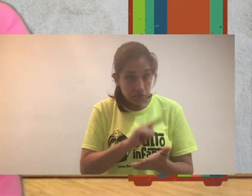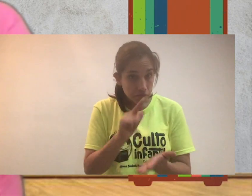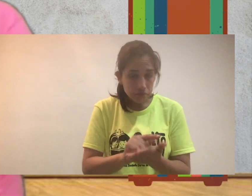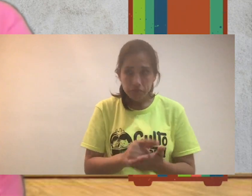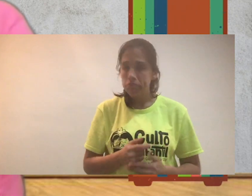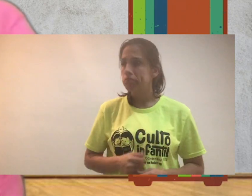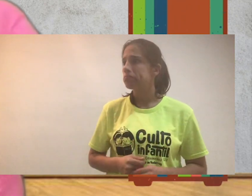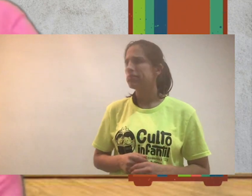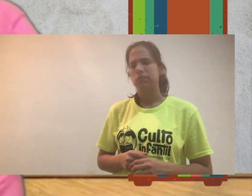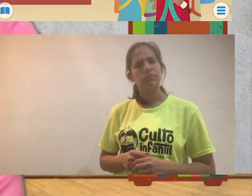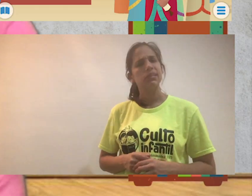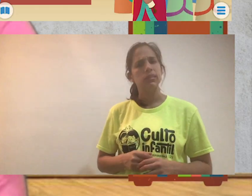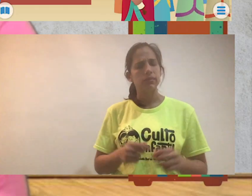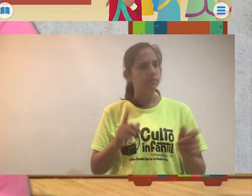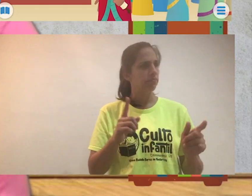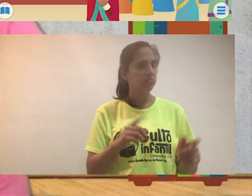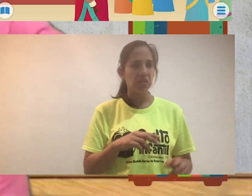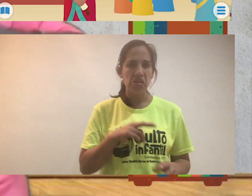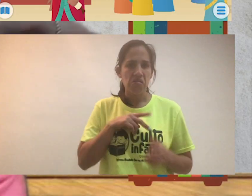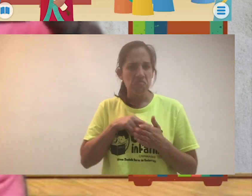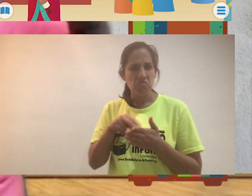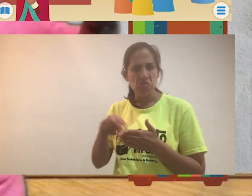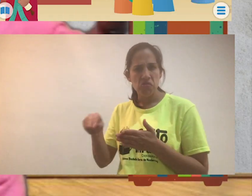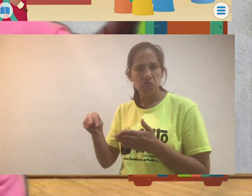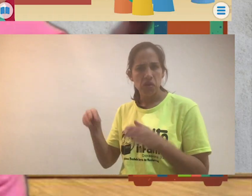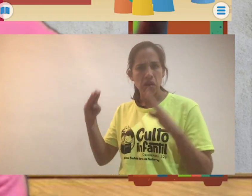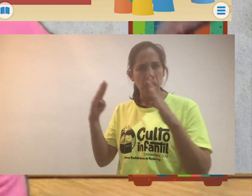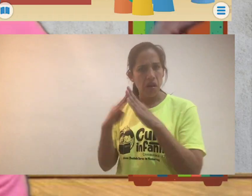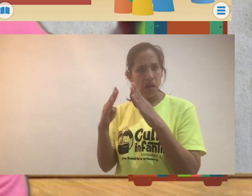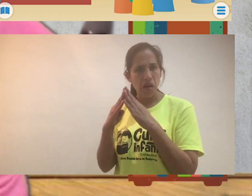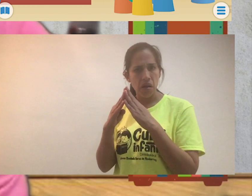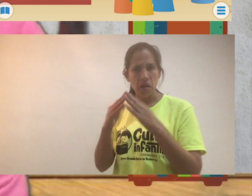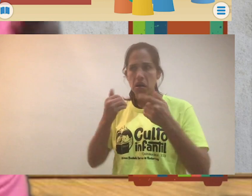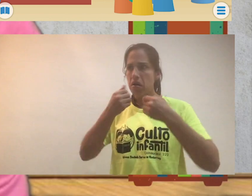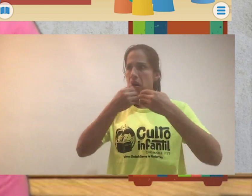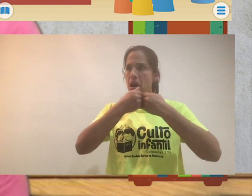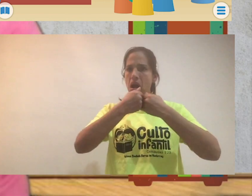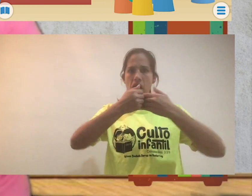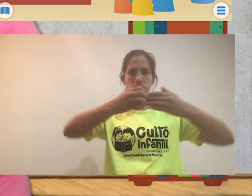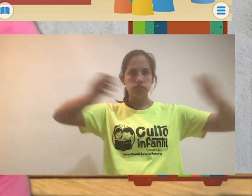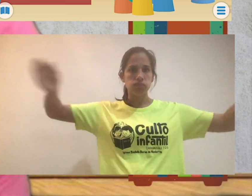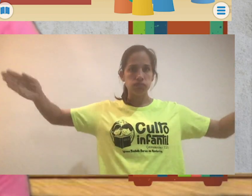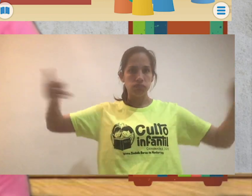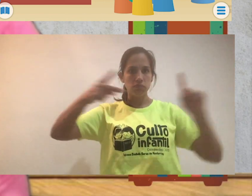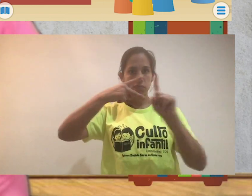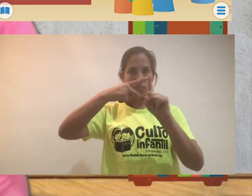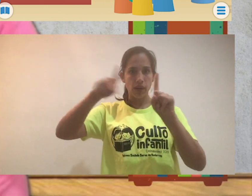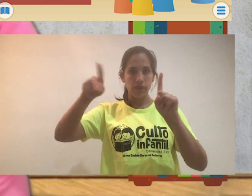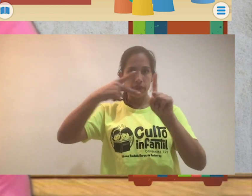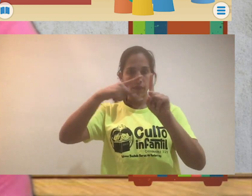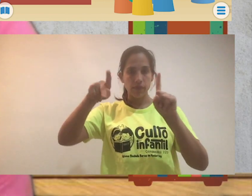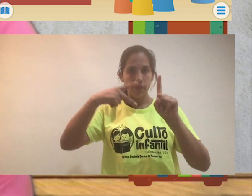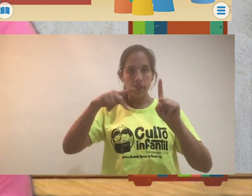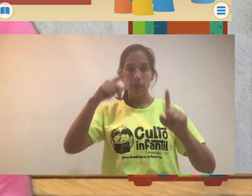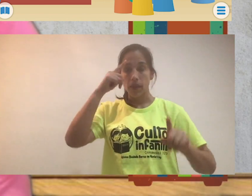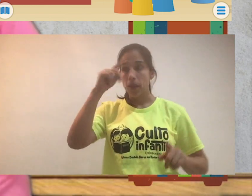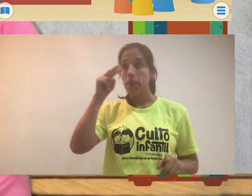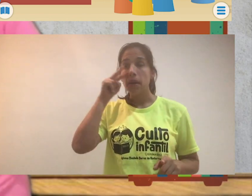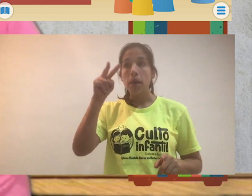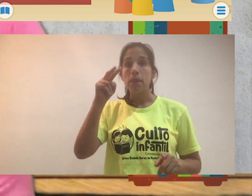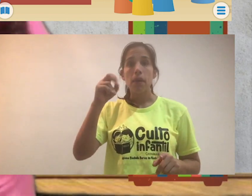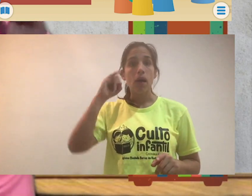Él fue a su cuarto, abrió las ventanas para ver hacia Jerusalén, y él hizo